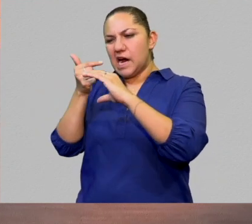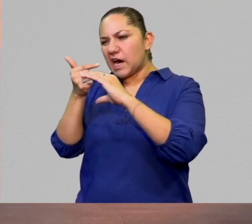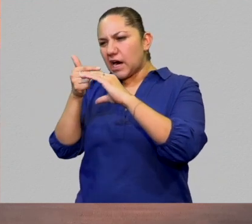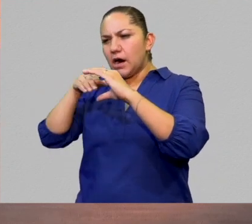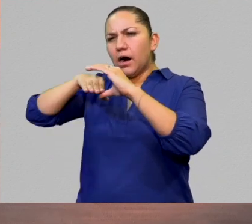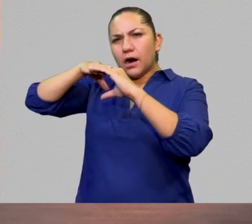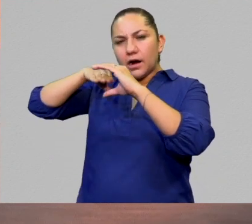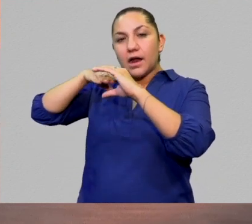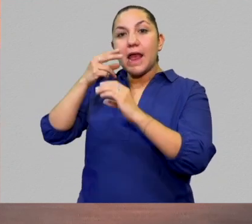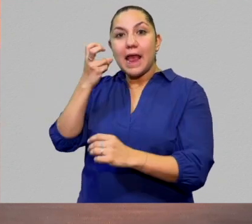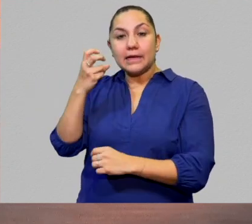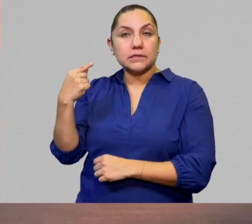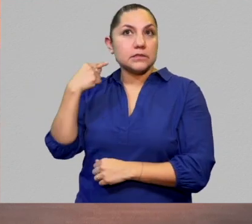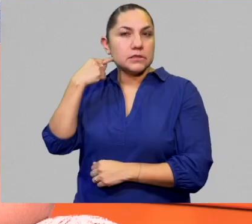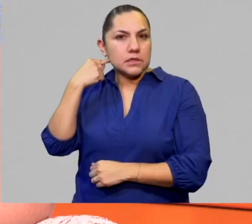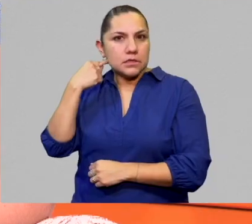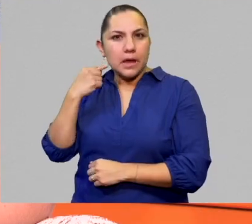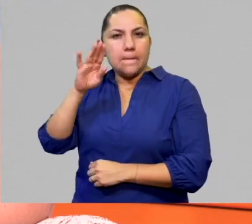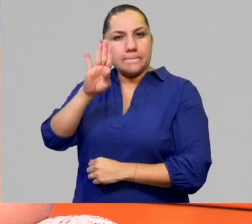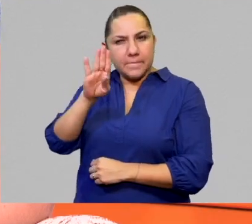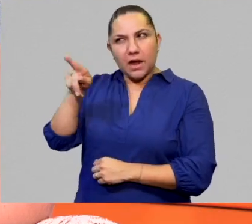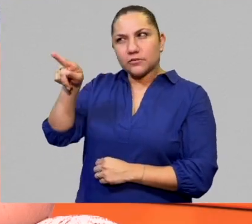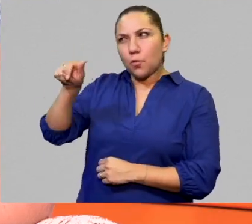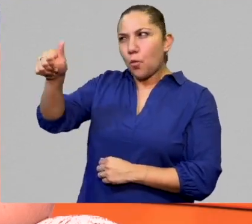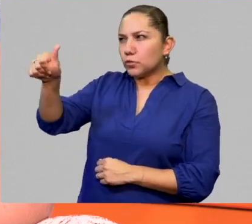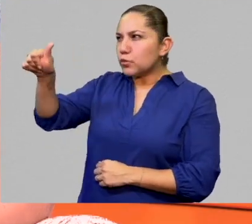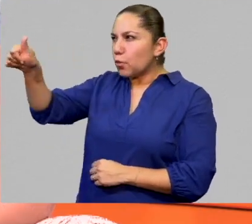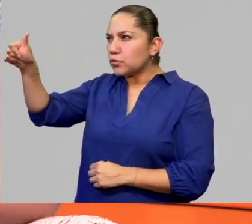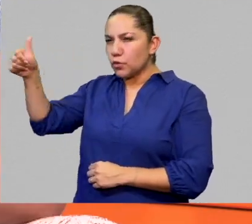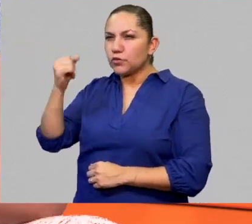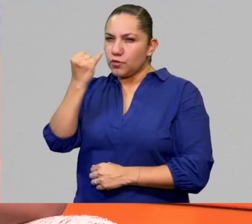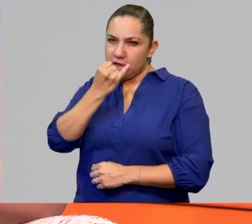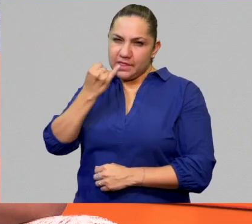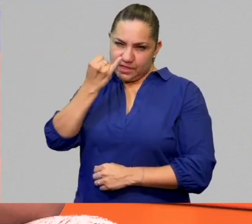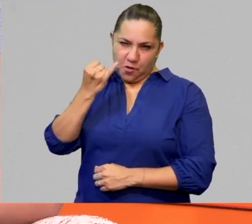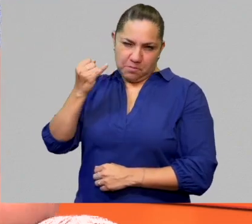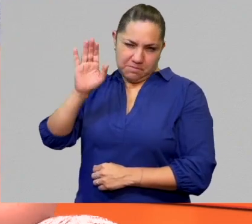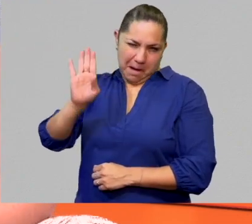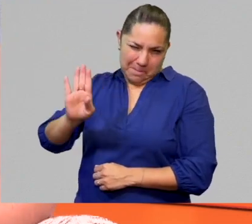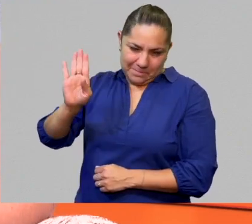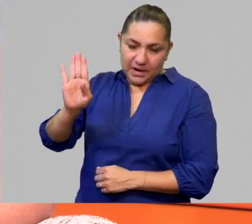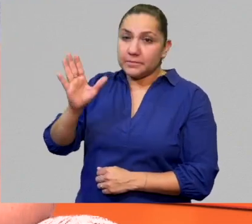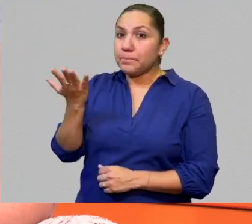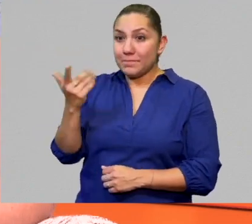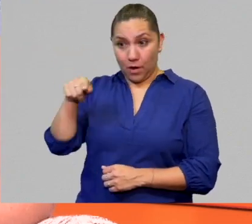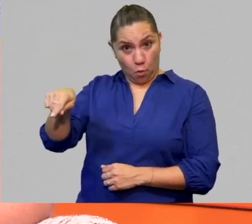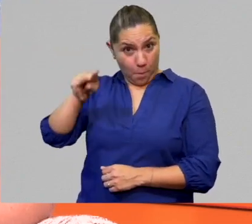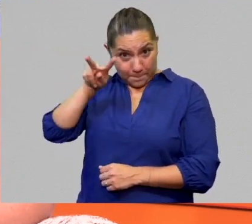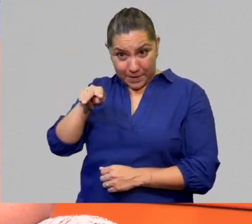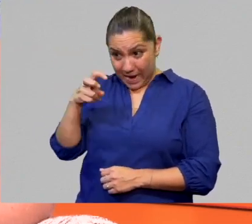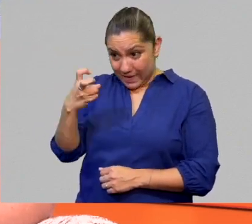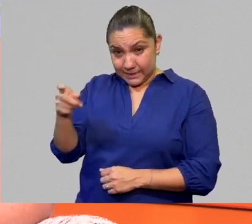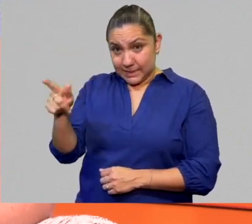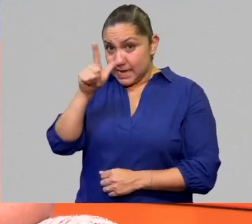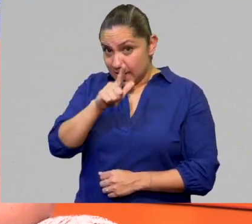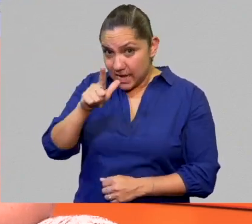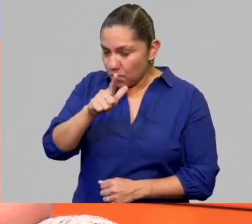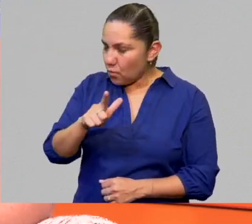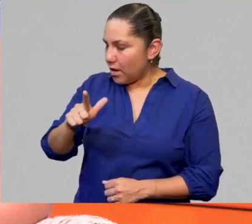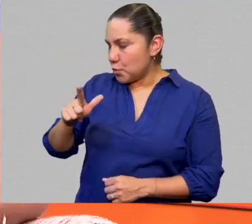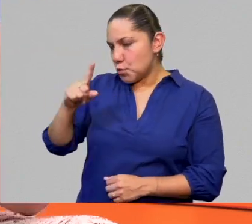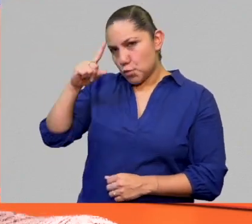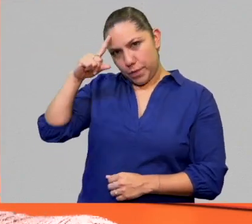de algún modo tiene como esos parecidos, esos tintes de otros idiomas. Pero es un idioma muy